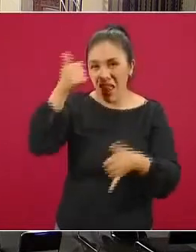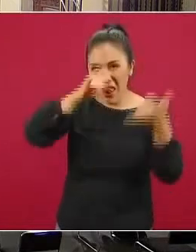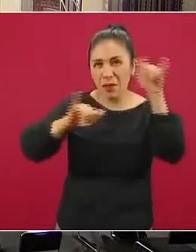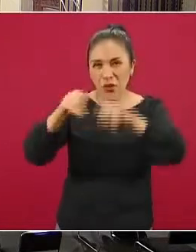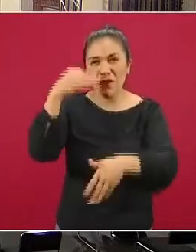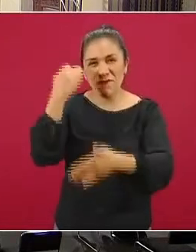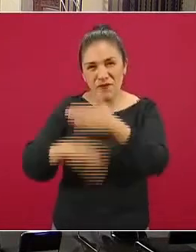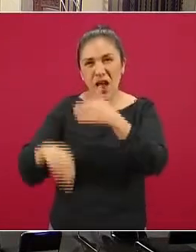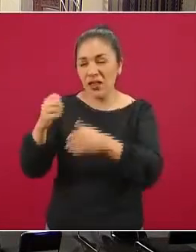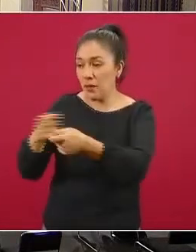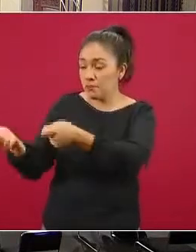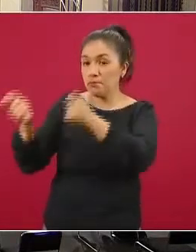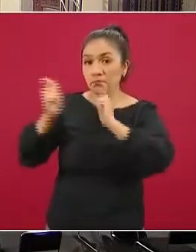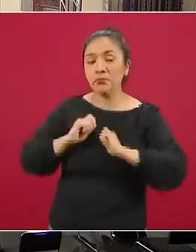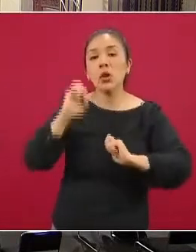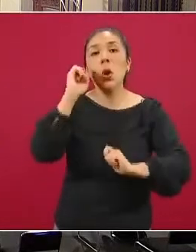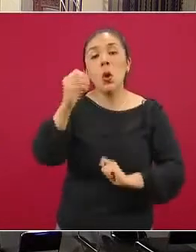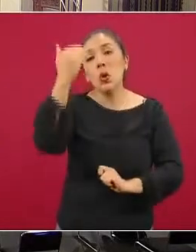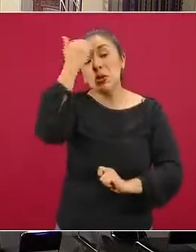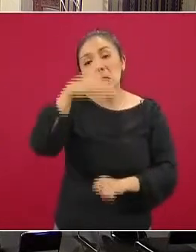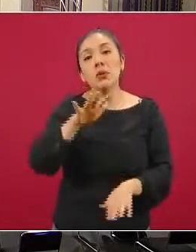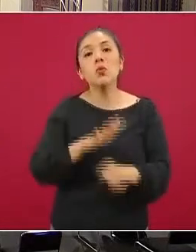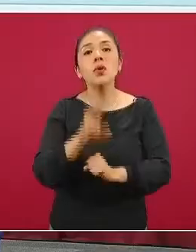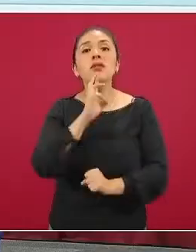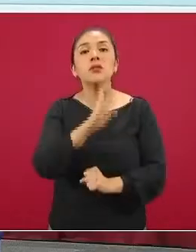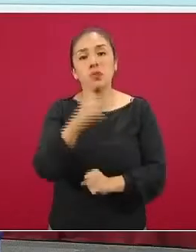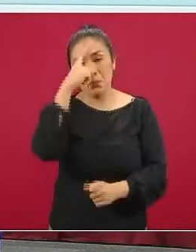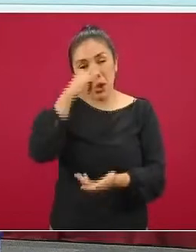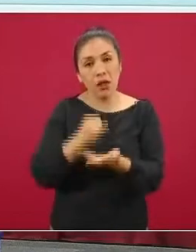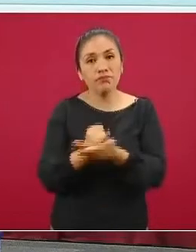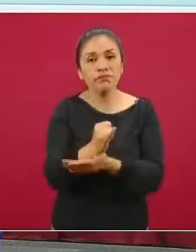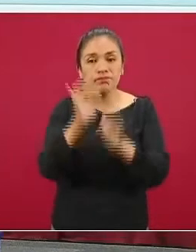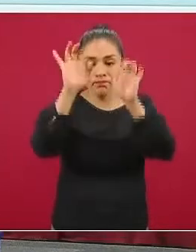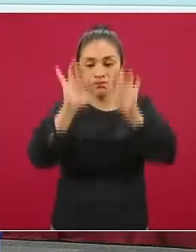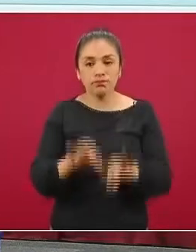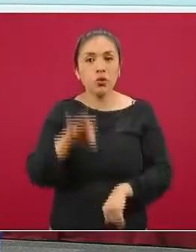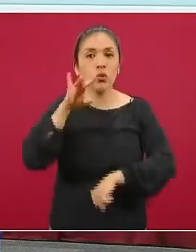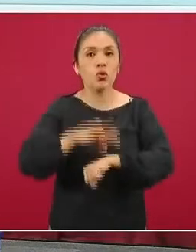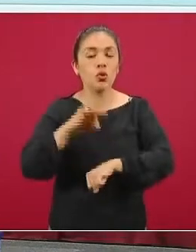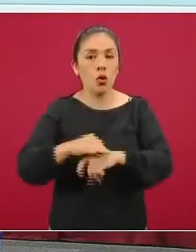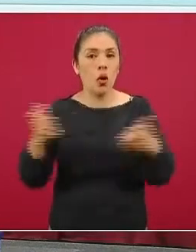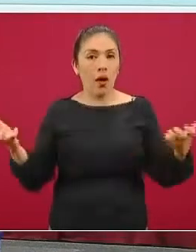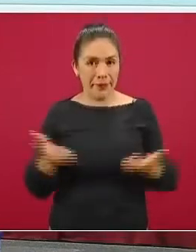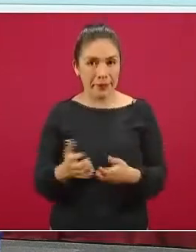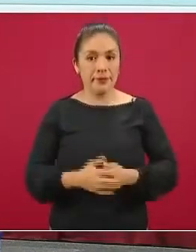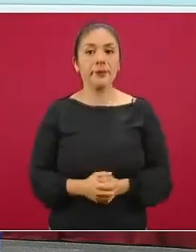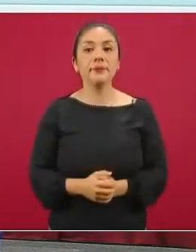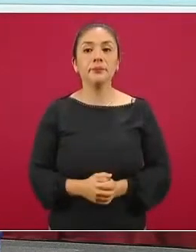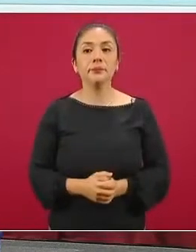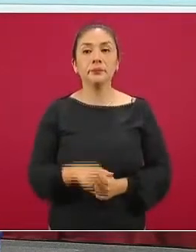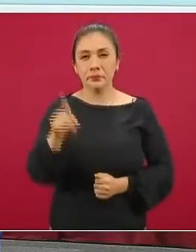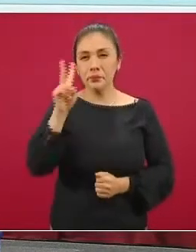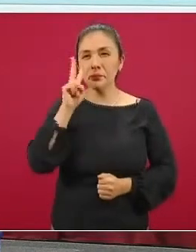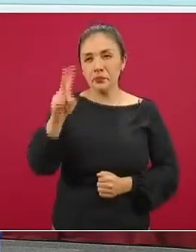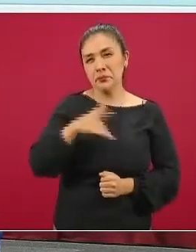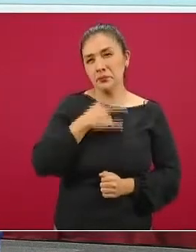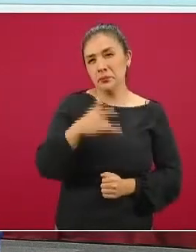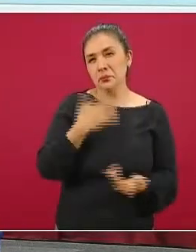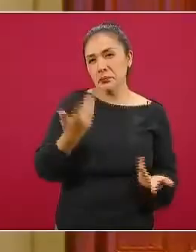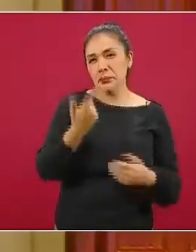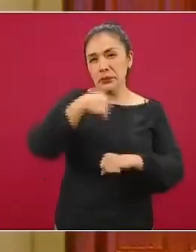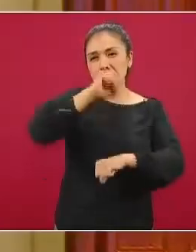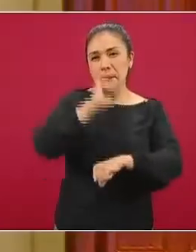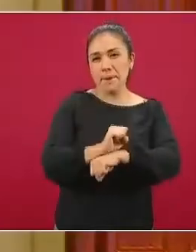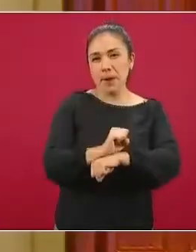pendientes o se conozca el resultado de las dictaminaciones que en su momento se llevan a cabo. Si consideramos la